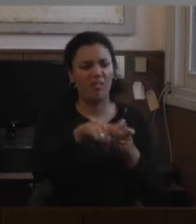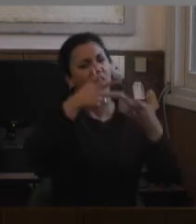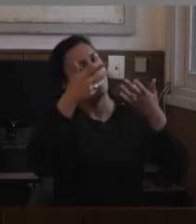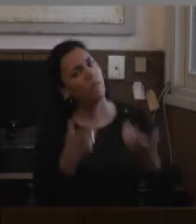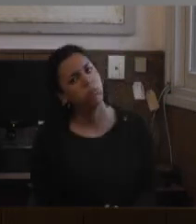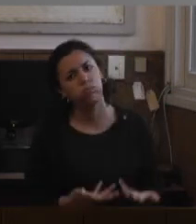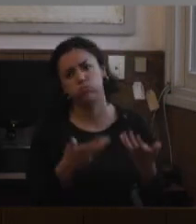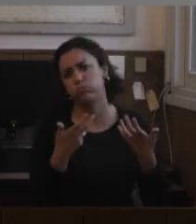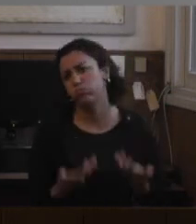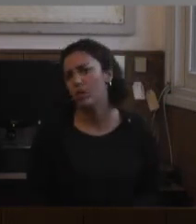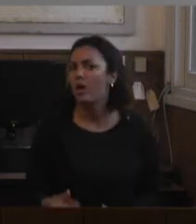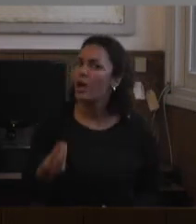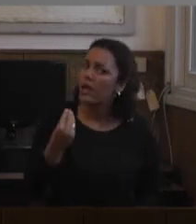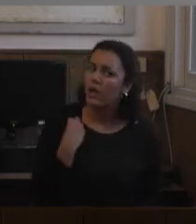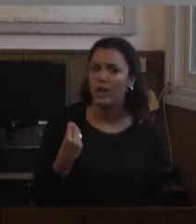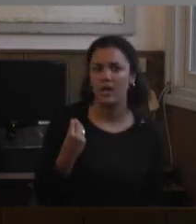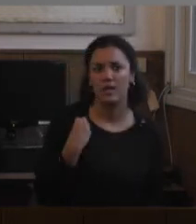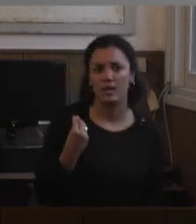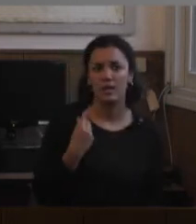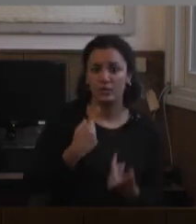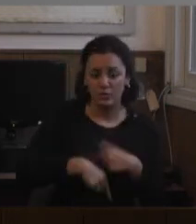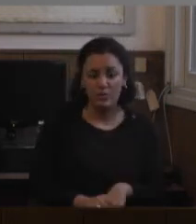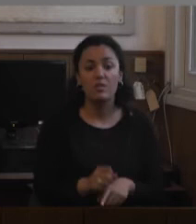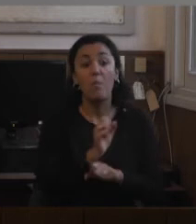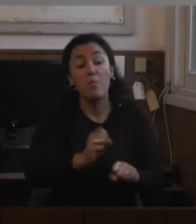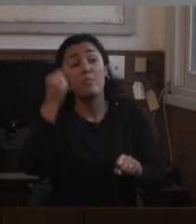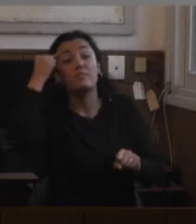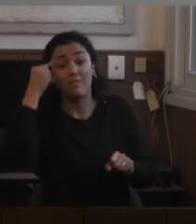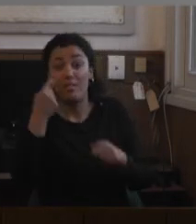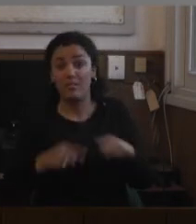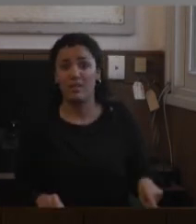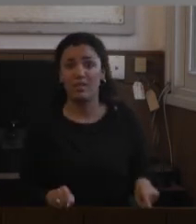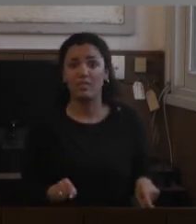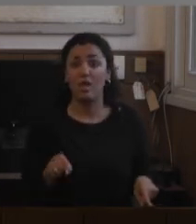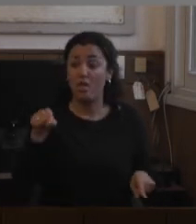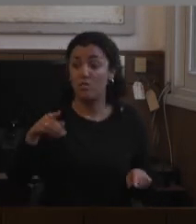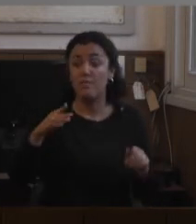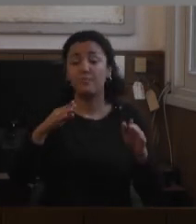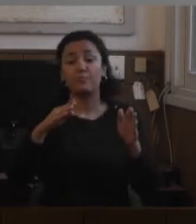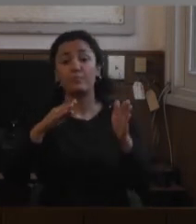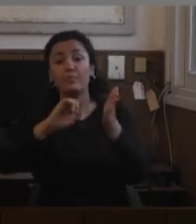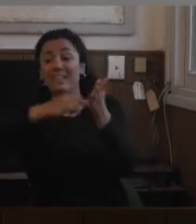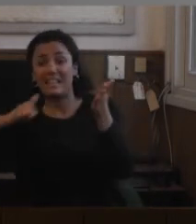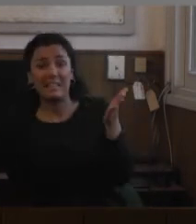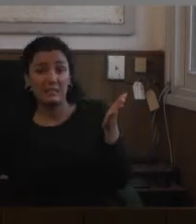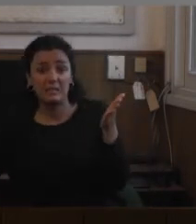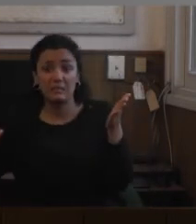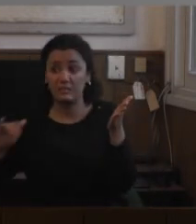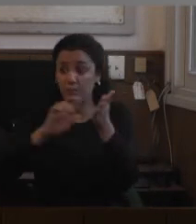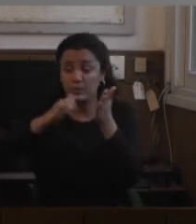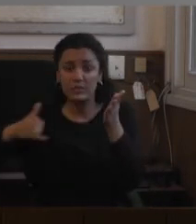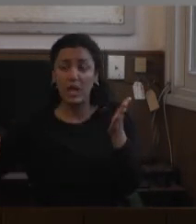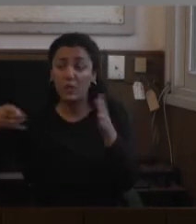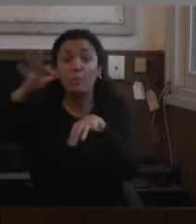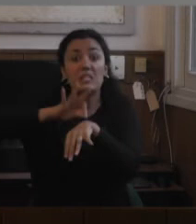Entonces uno podría pensar en diferentes saberes uno es el saber de la estadística que este es lo que tiene la medicina para aportar